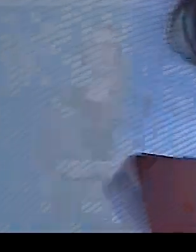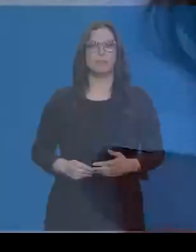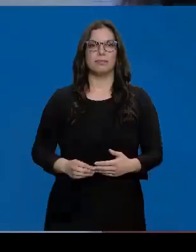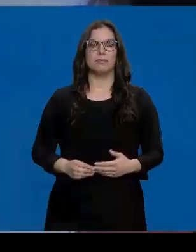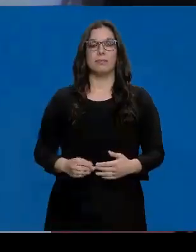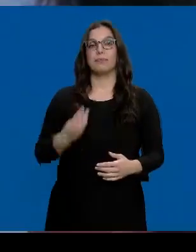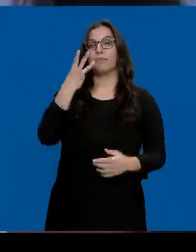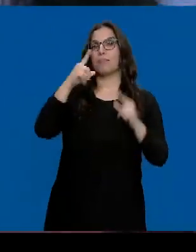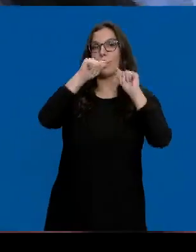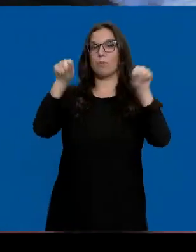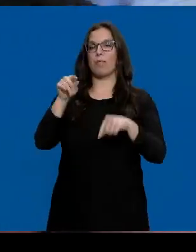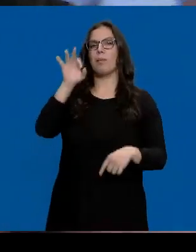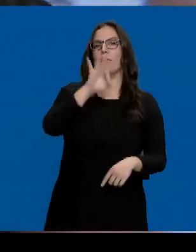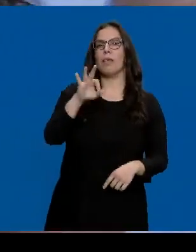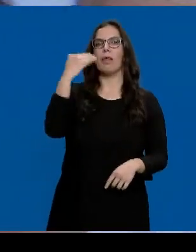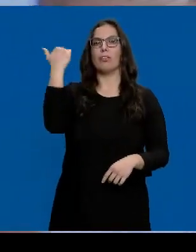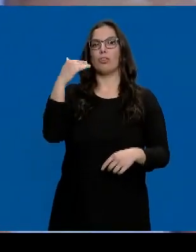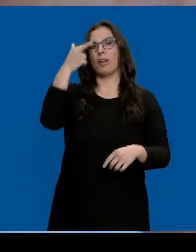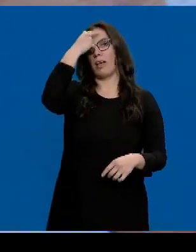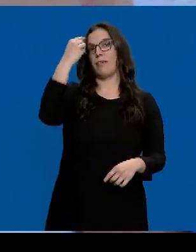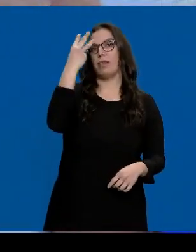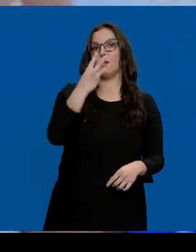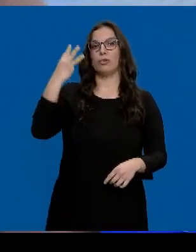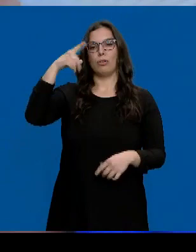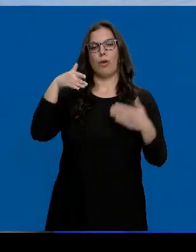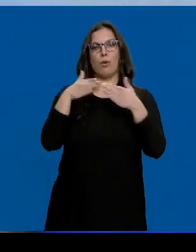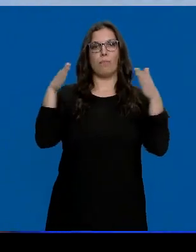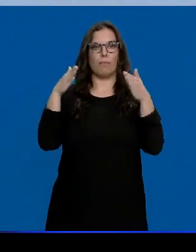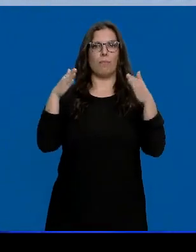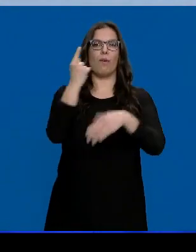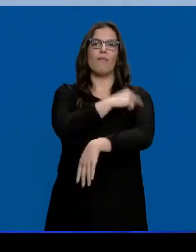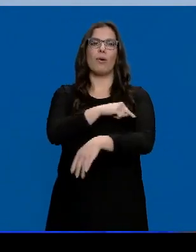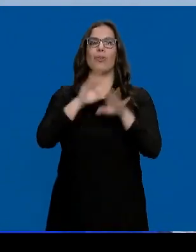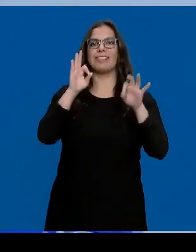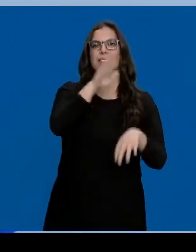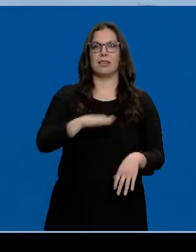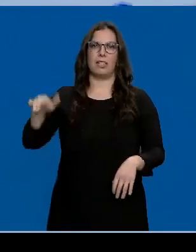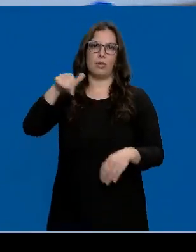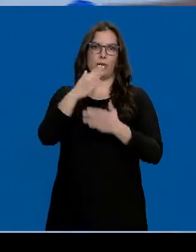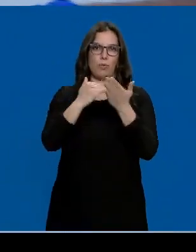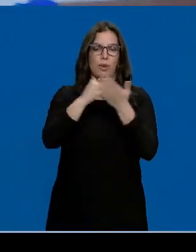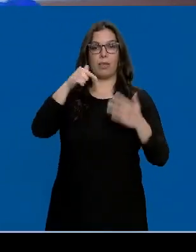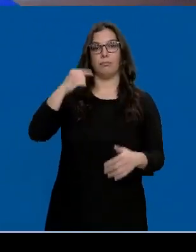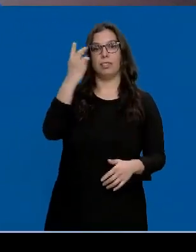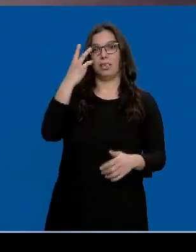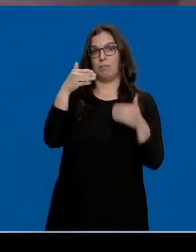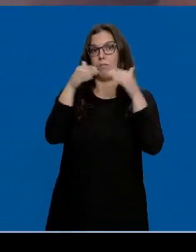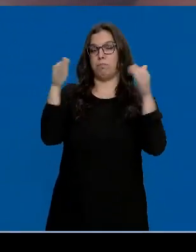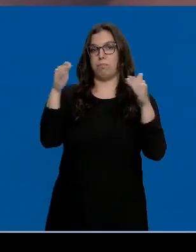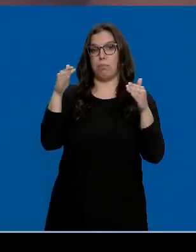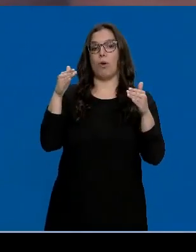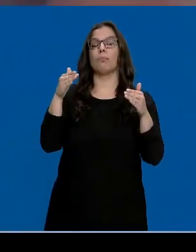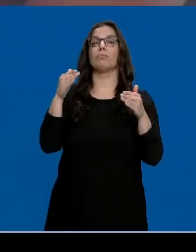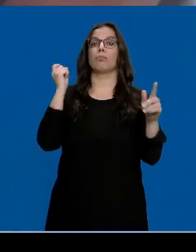Tres provincias, Palencia, Soria y Ávila, estrenan hoy la vacunación infantil en la comunidad. Serán las primeras en administrar la